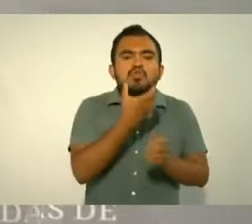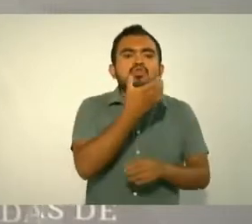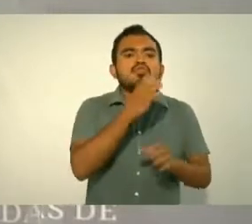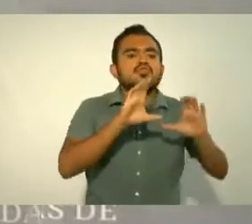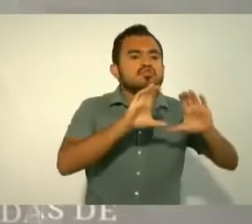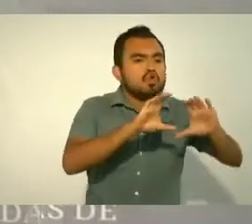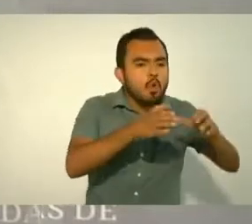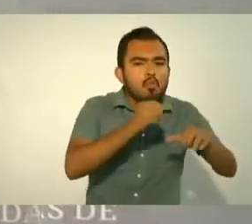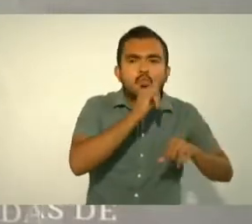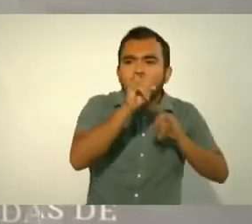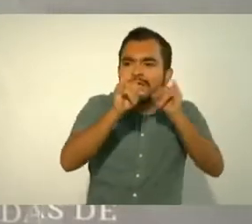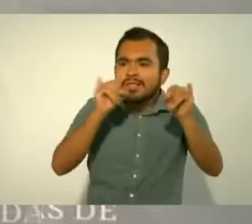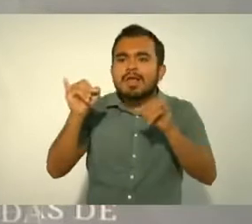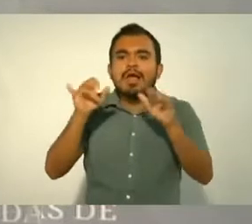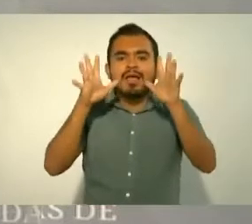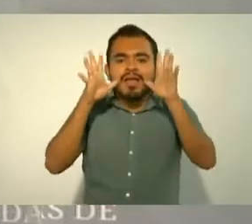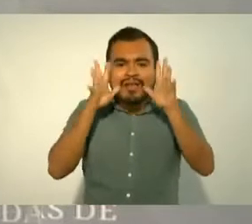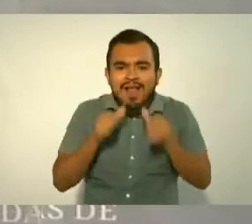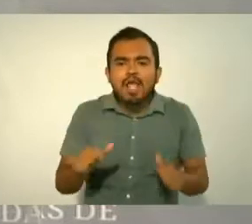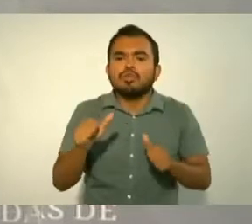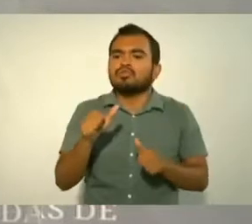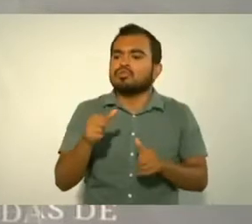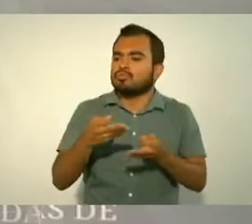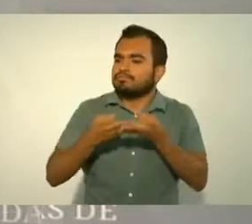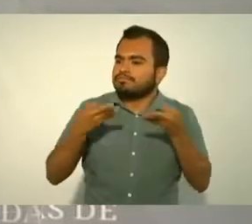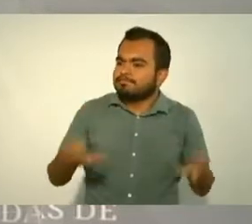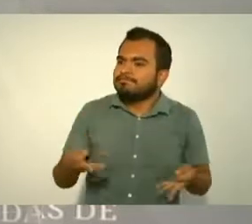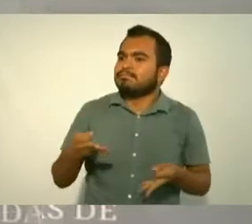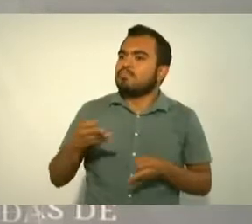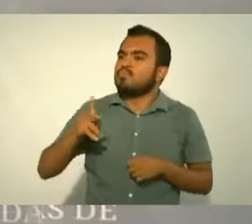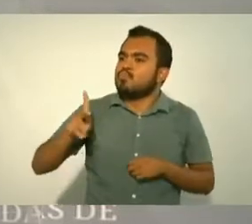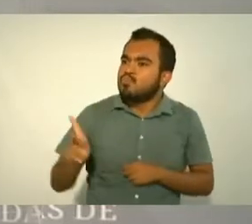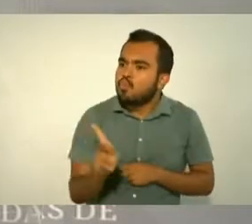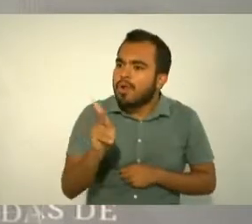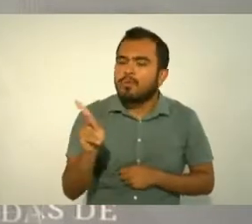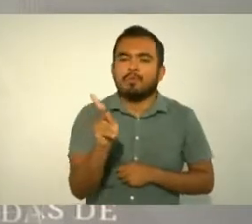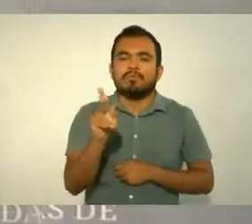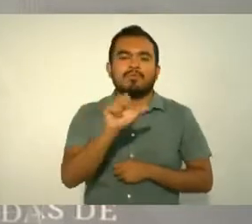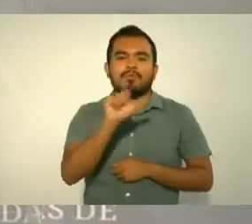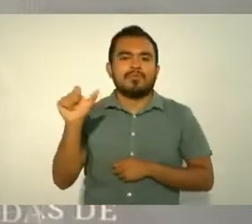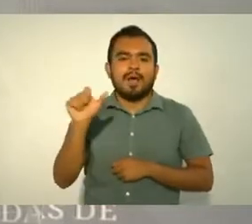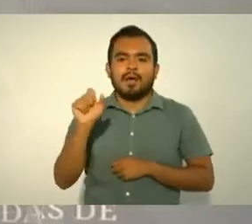en las rancherías, en los pueblos, en el medio rural.